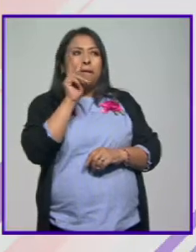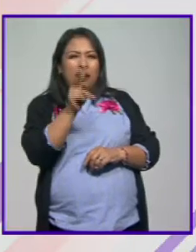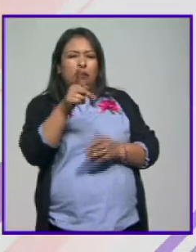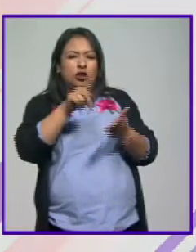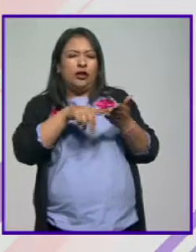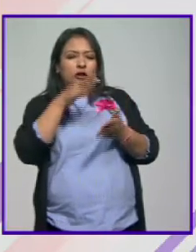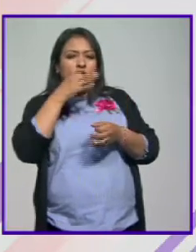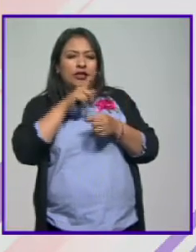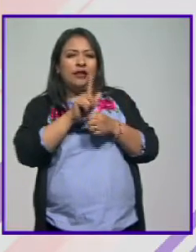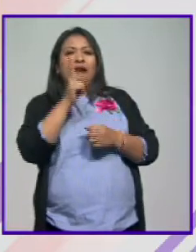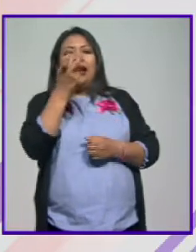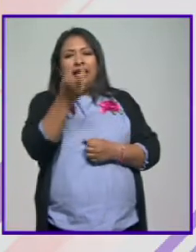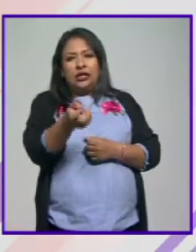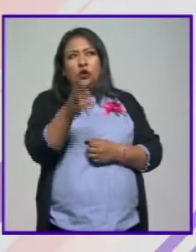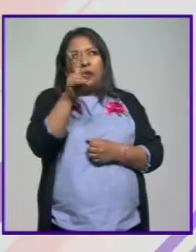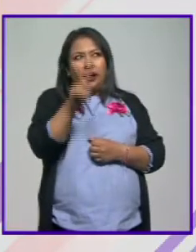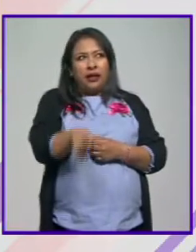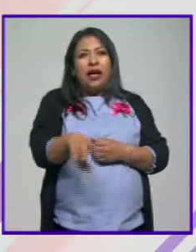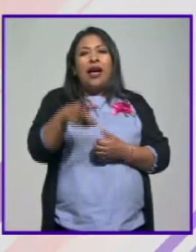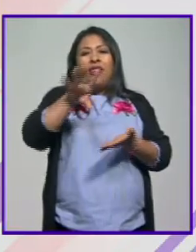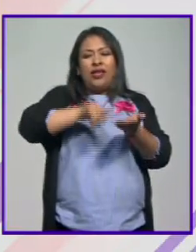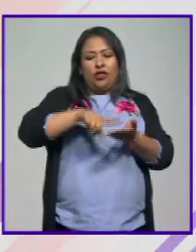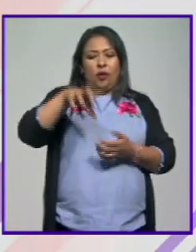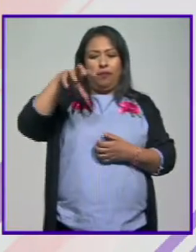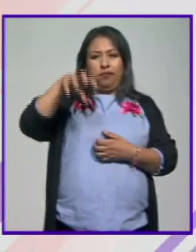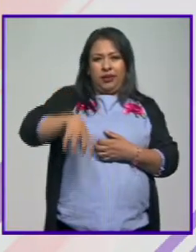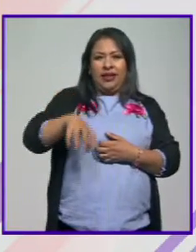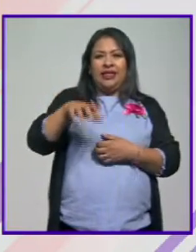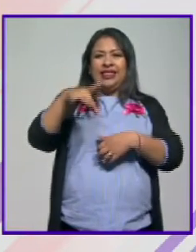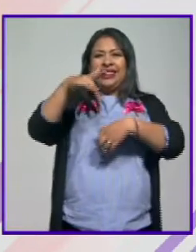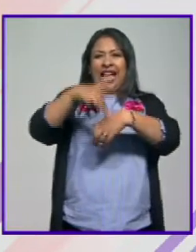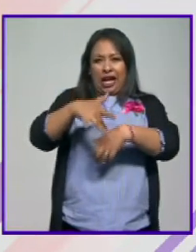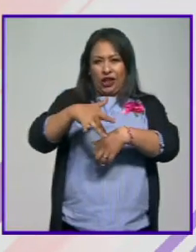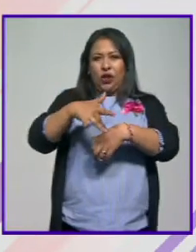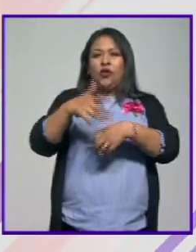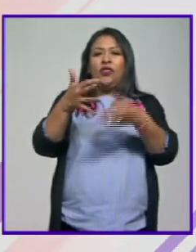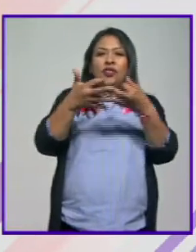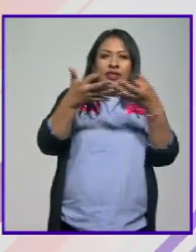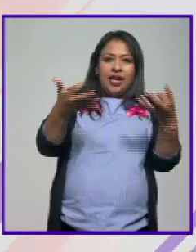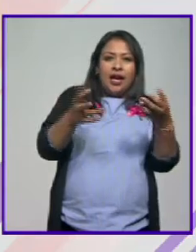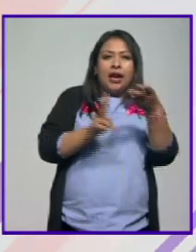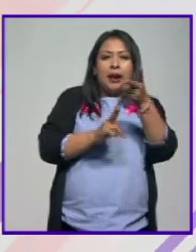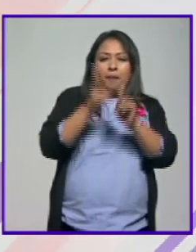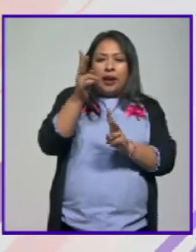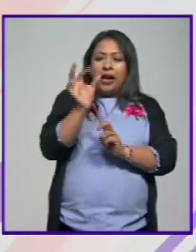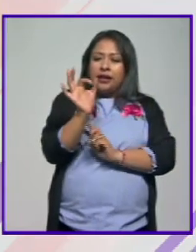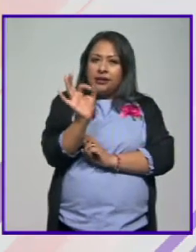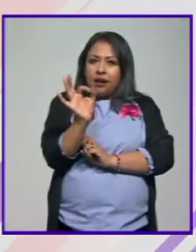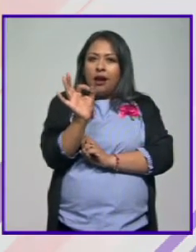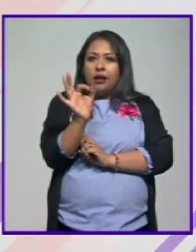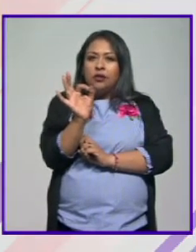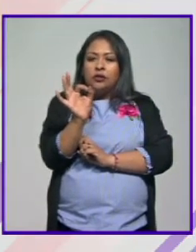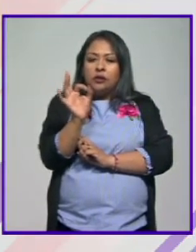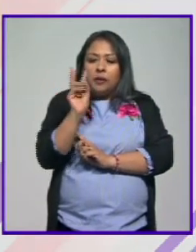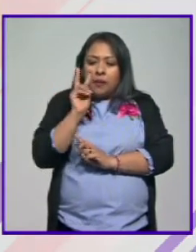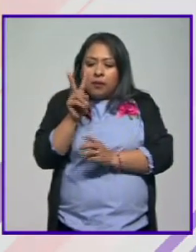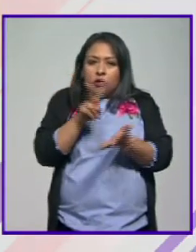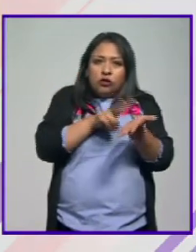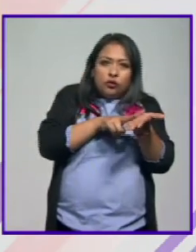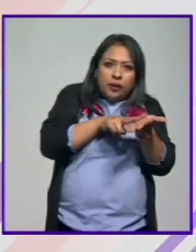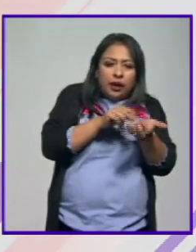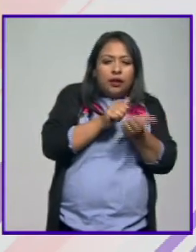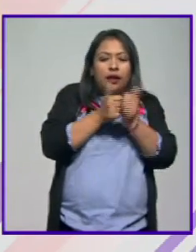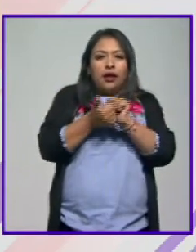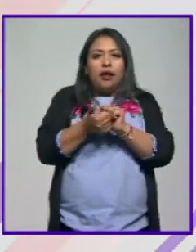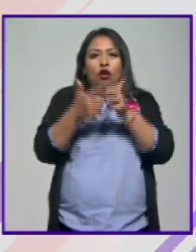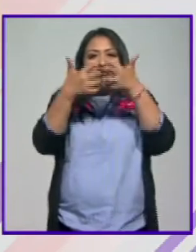efectivamente en uno de los pabellones que es tacto la tierra las plantas el grano lo vamos a ver en verde lo vamos